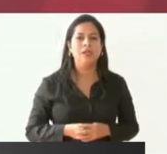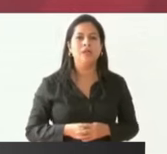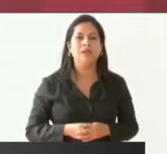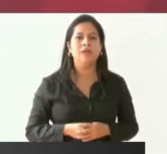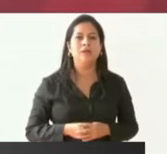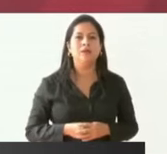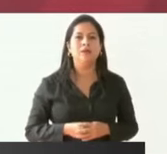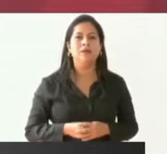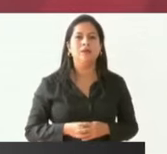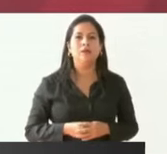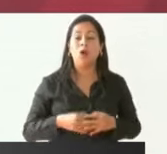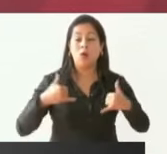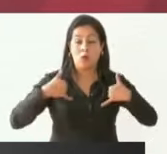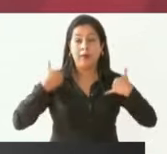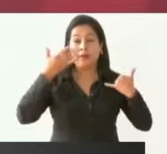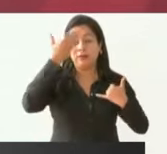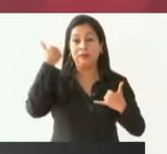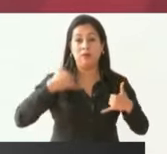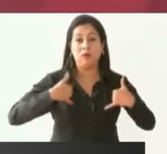jóvenes